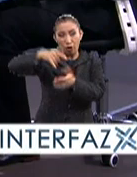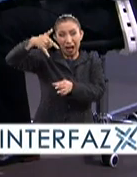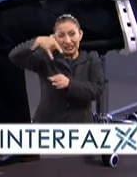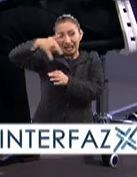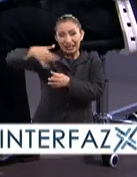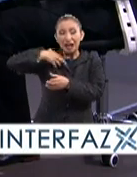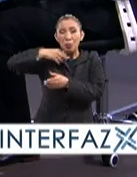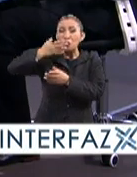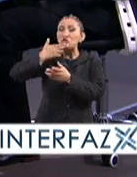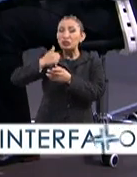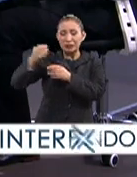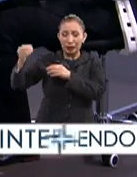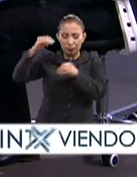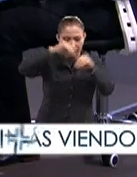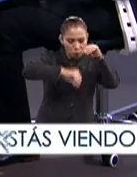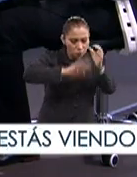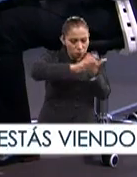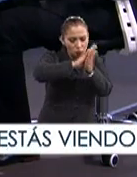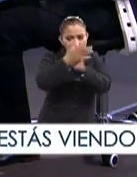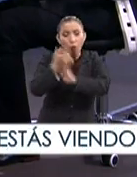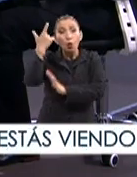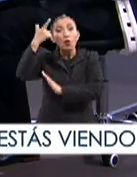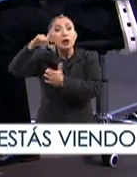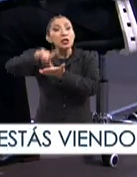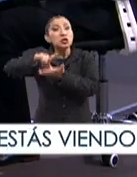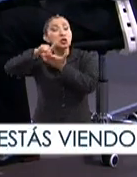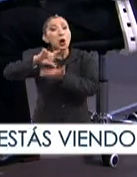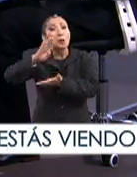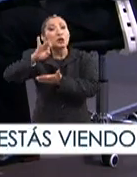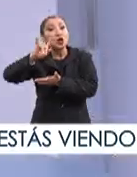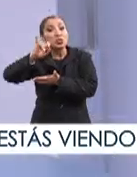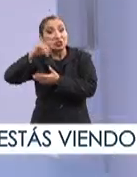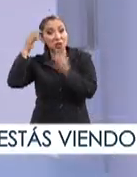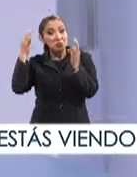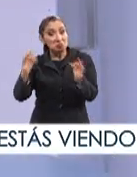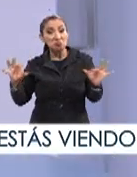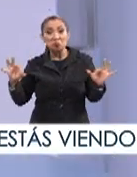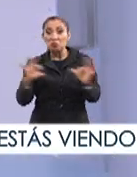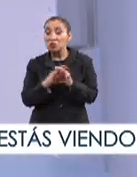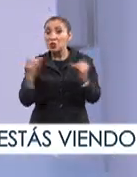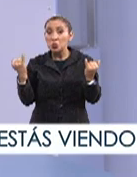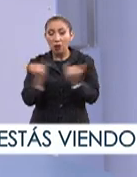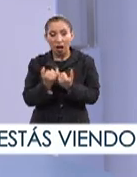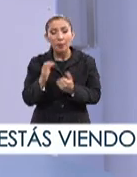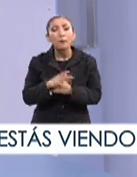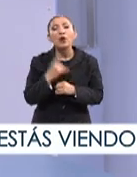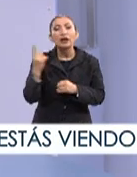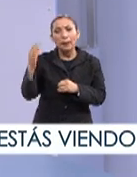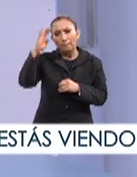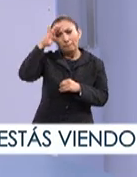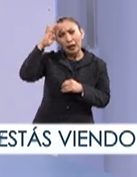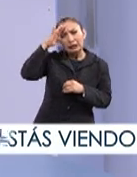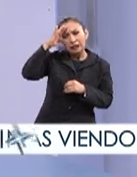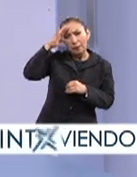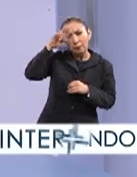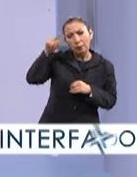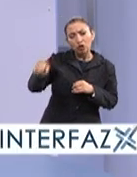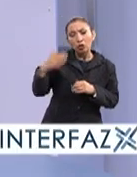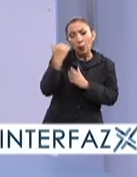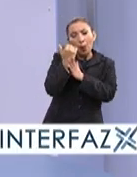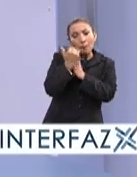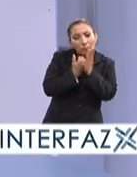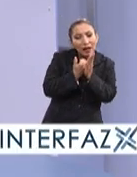gastado al proceso y obtenemos un litro de biodiesel. Tenemos una eficiencia ahí porque precisamente pensamos en la